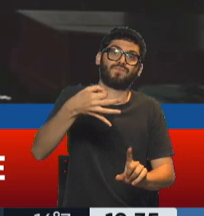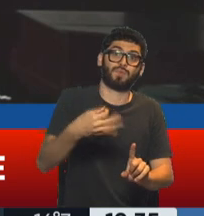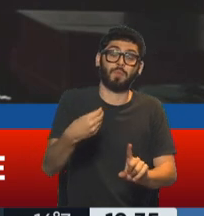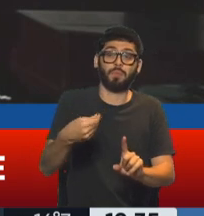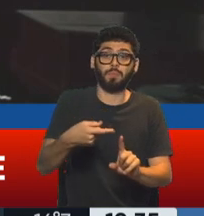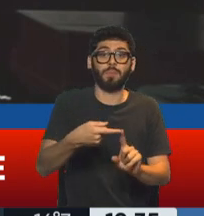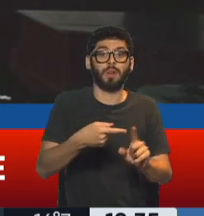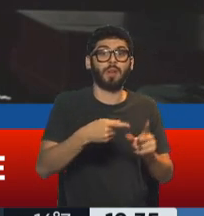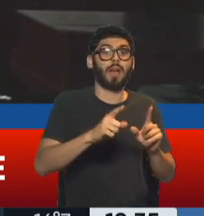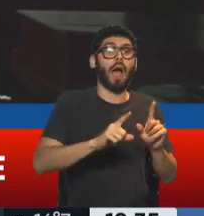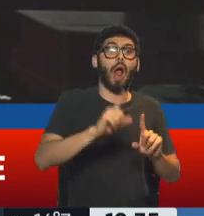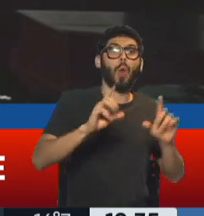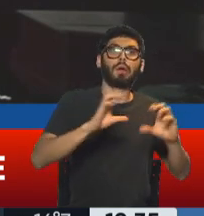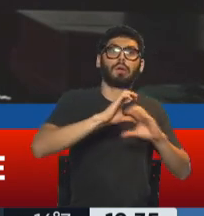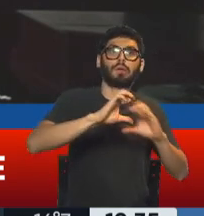hegemónicos quieren borrar.